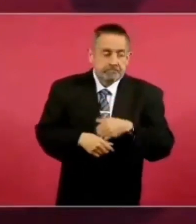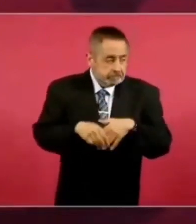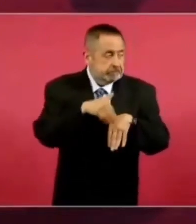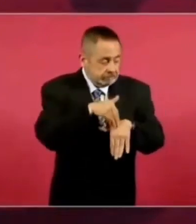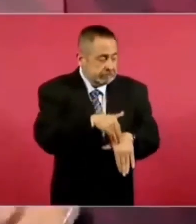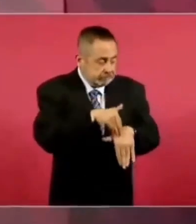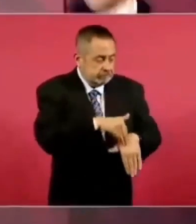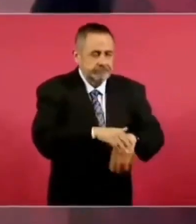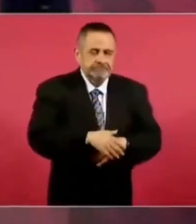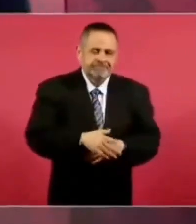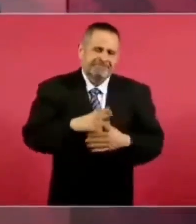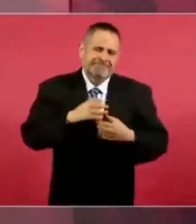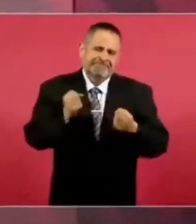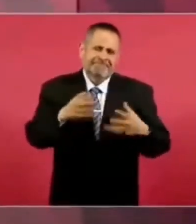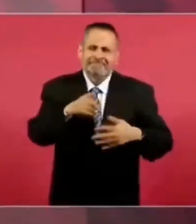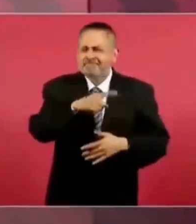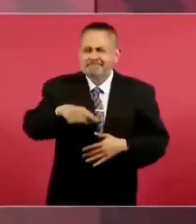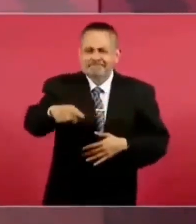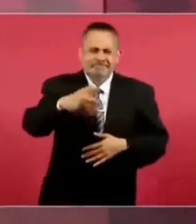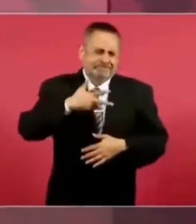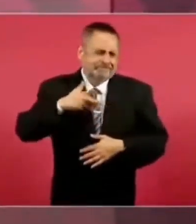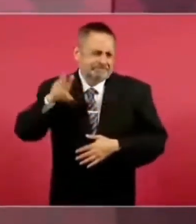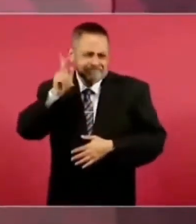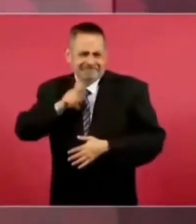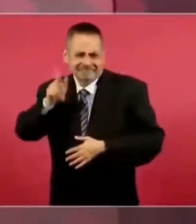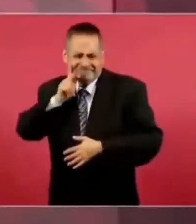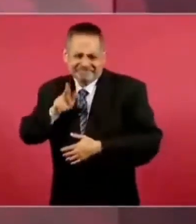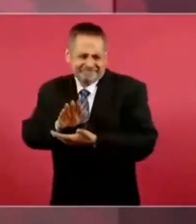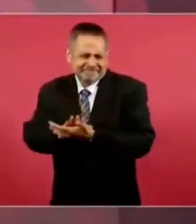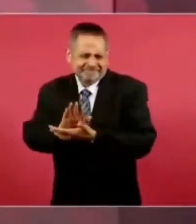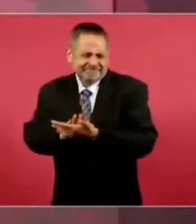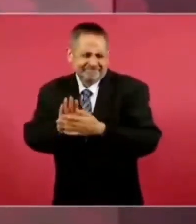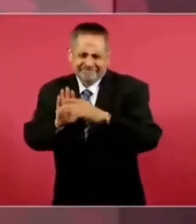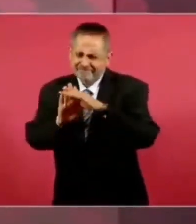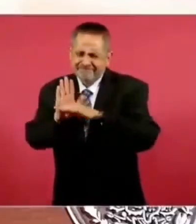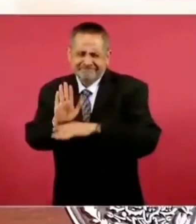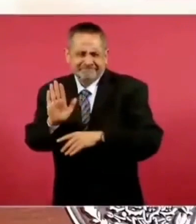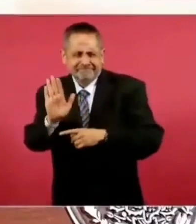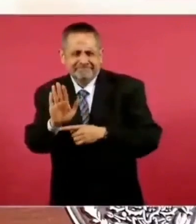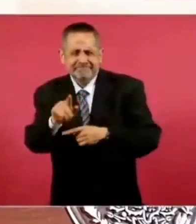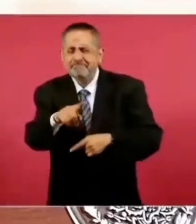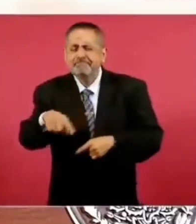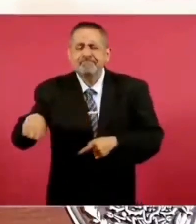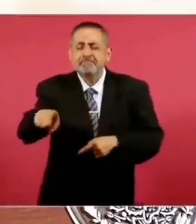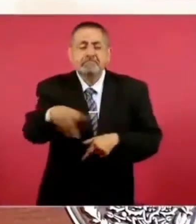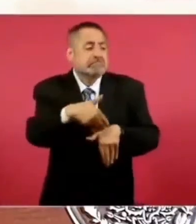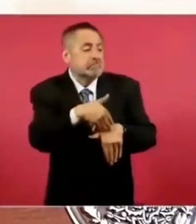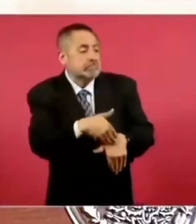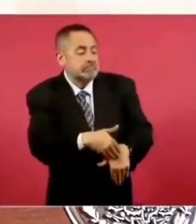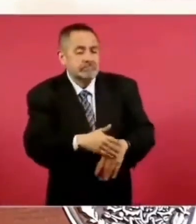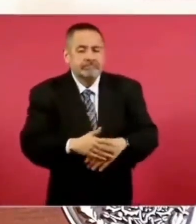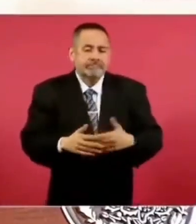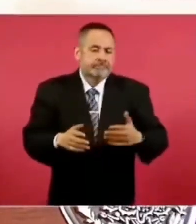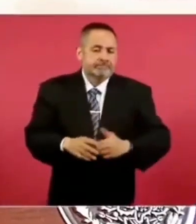todas, hagan una